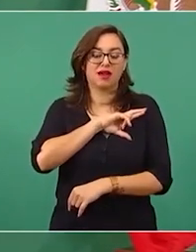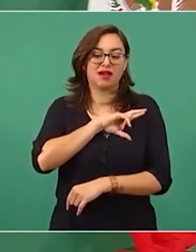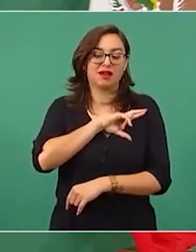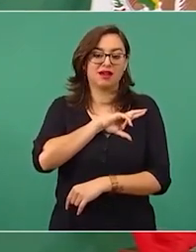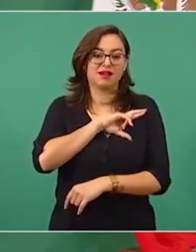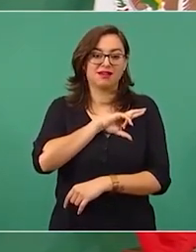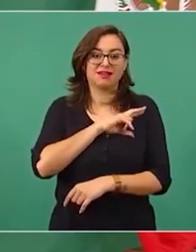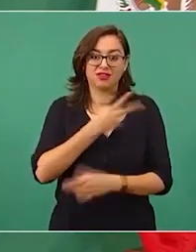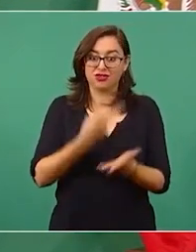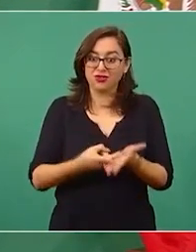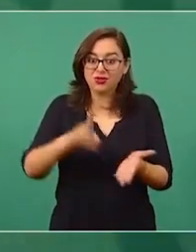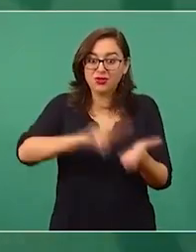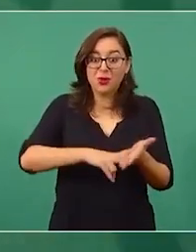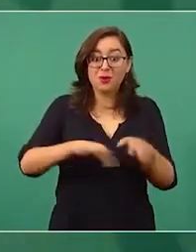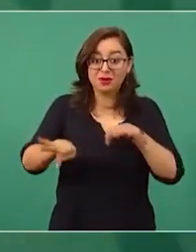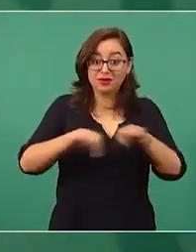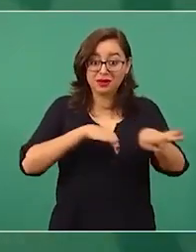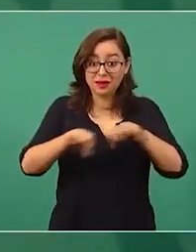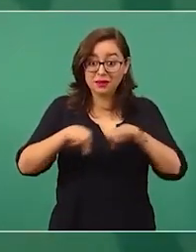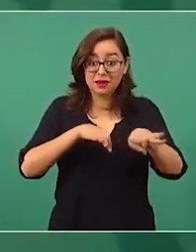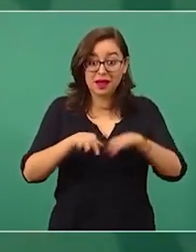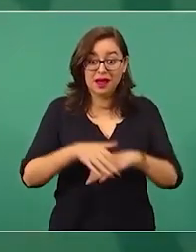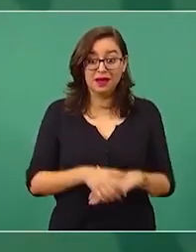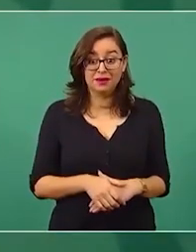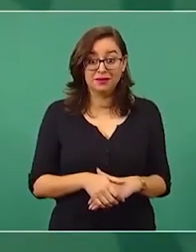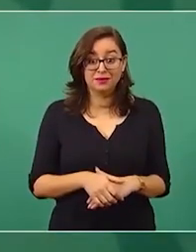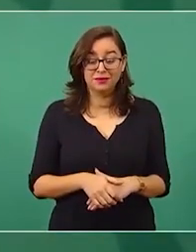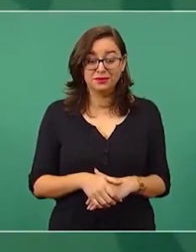¿quieres que te demos la MIA?